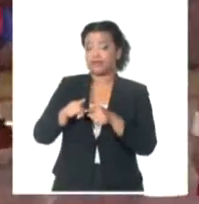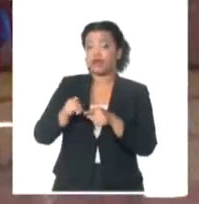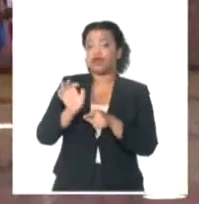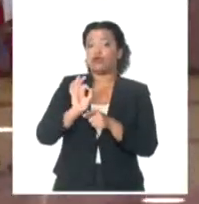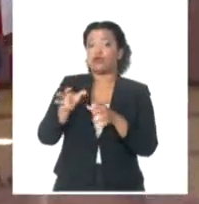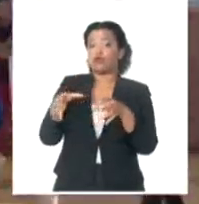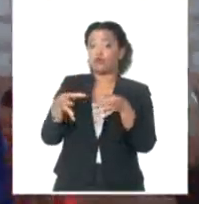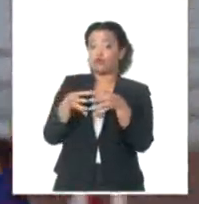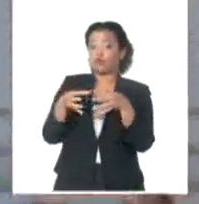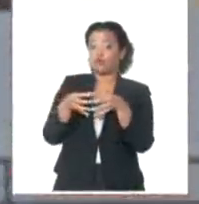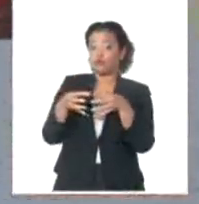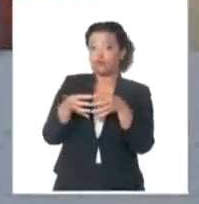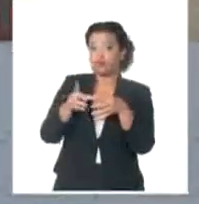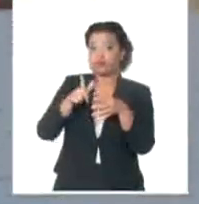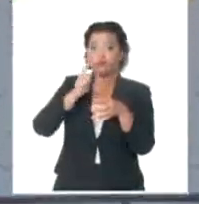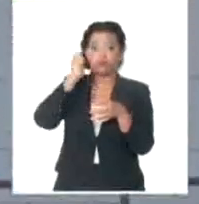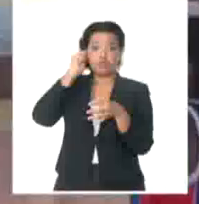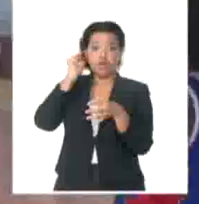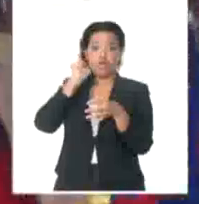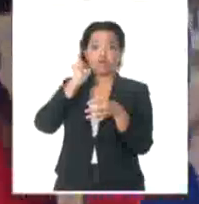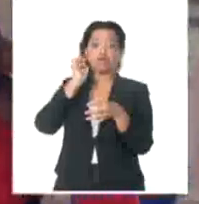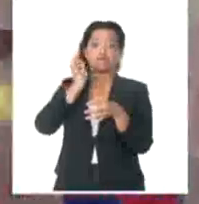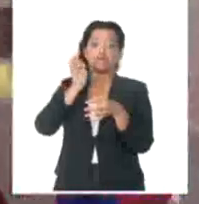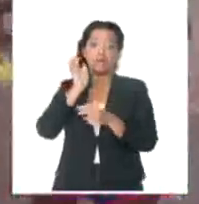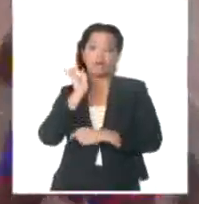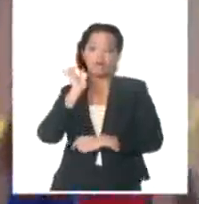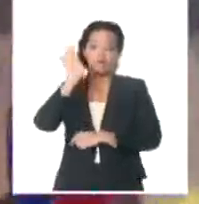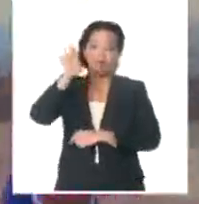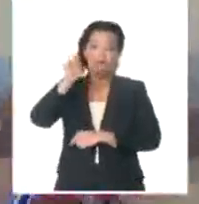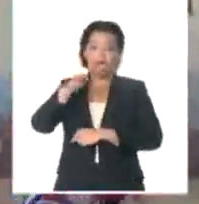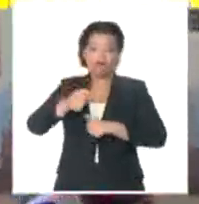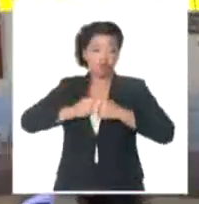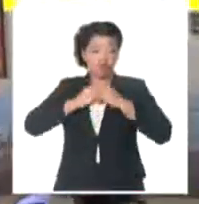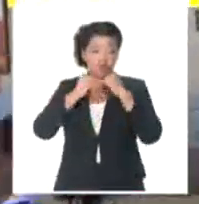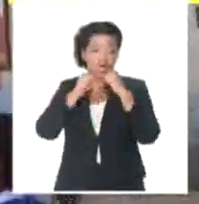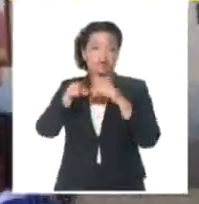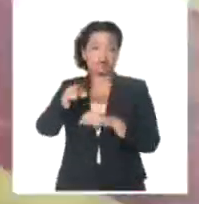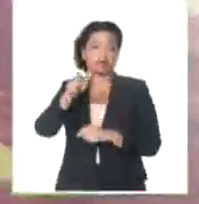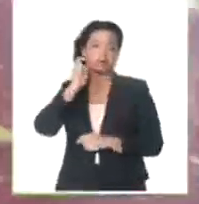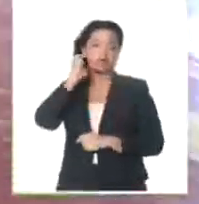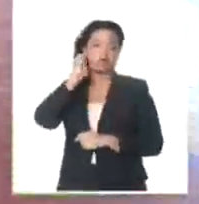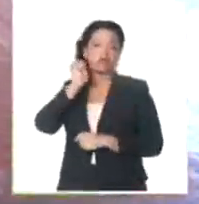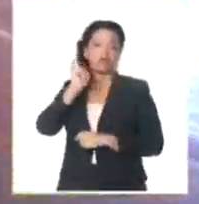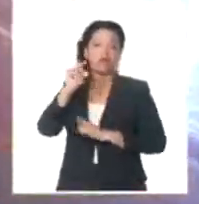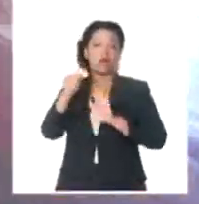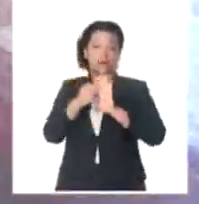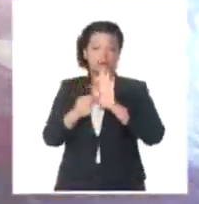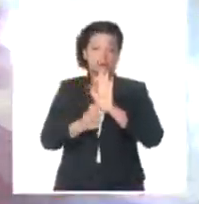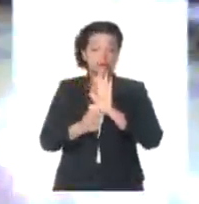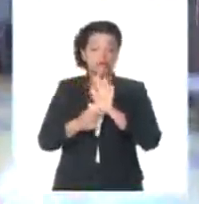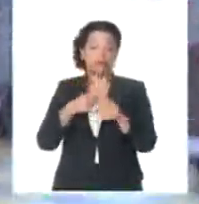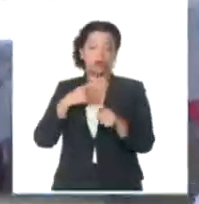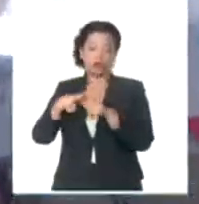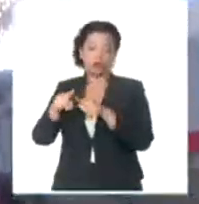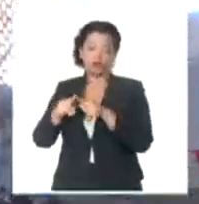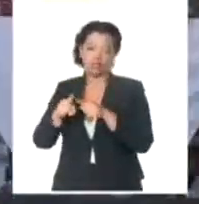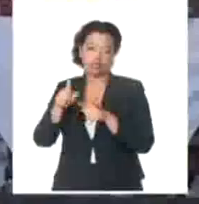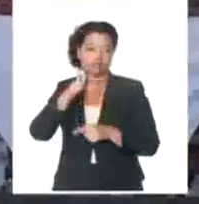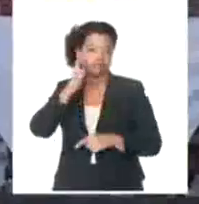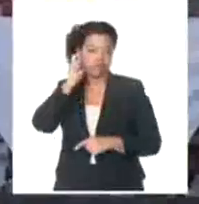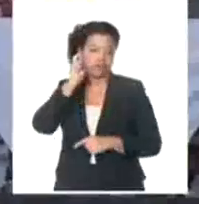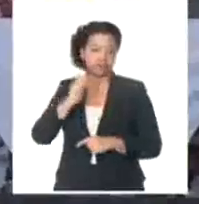Anglitanis como MVP y máxima anotadora. En rebotes, Bexy Claro y en puntos de tres, la inquieta, Dislaine Vicente.